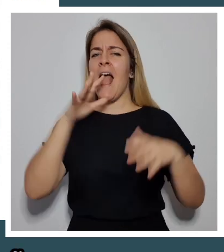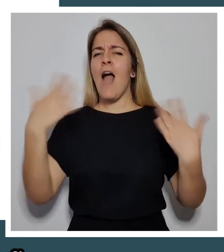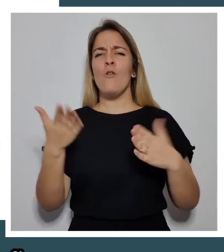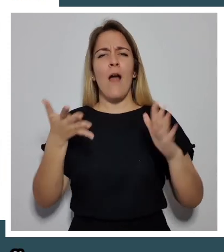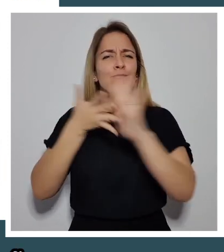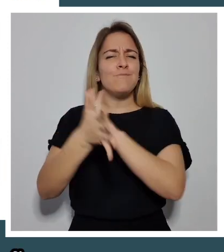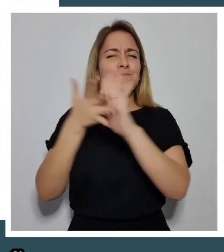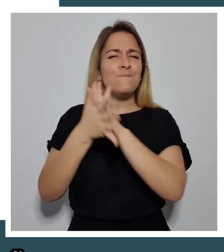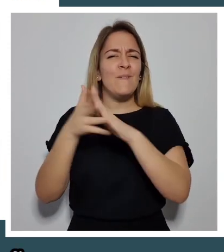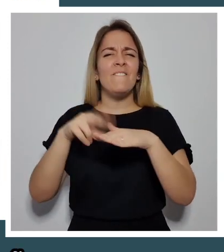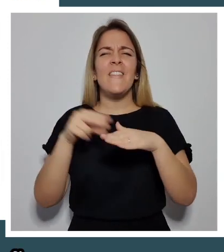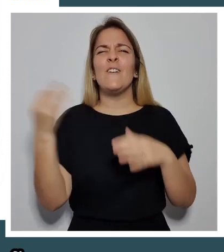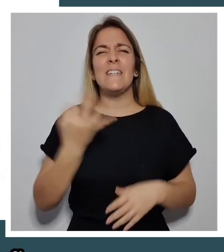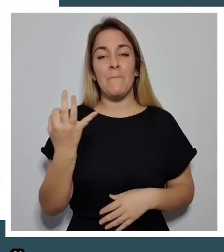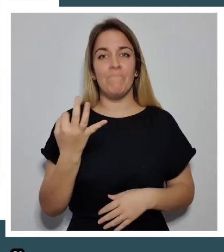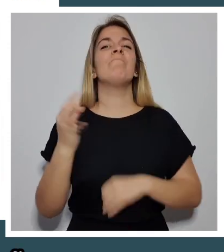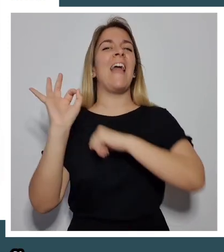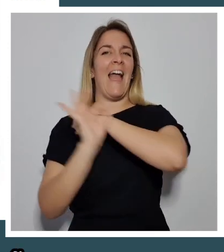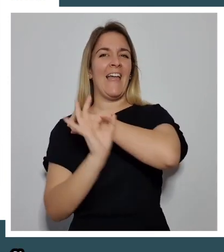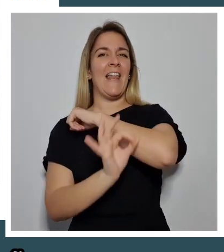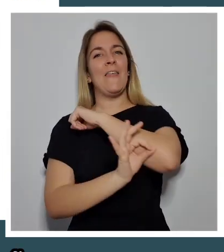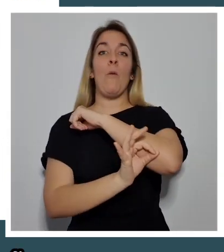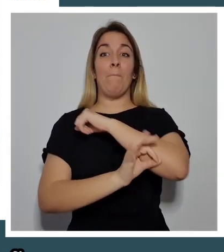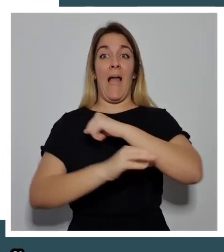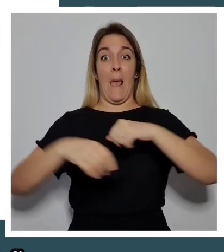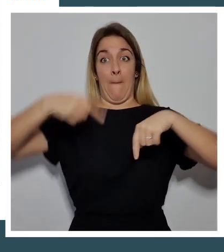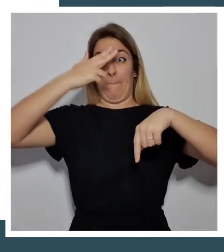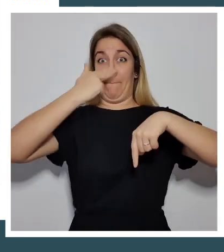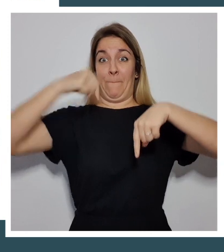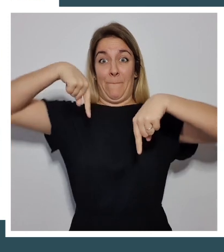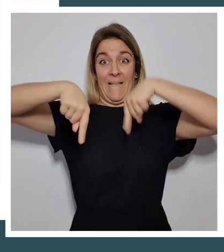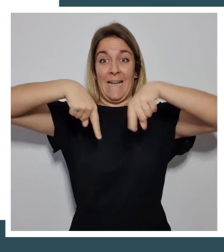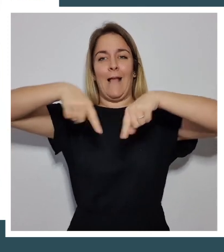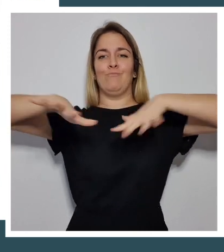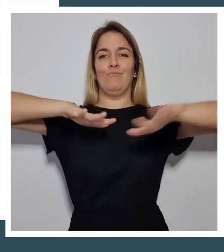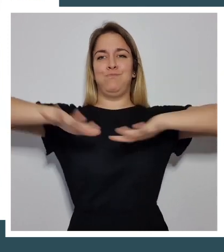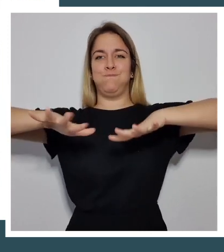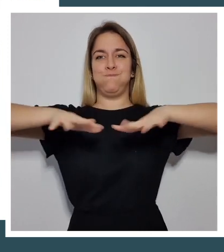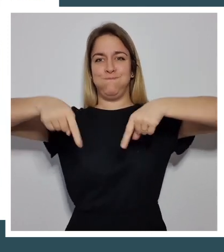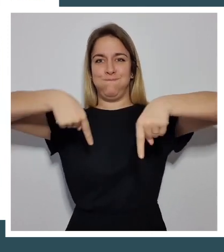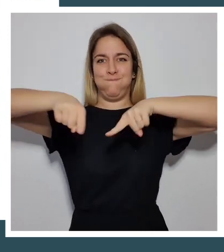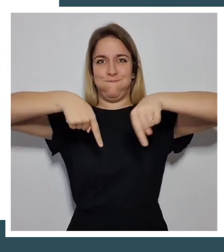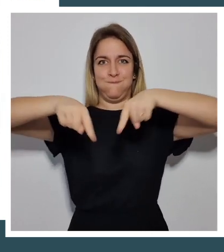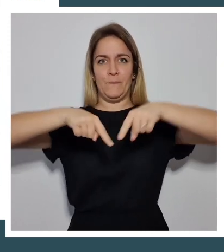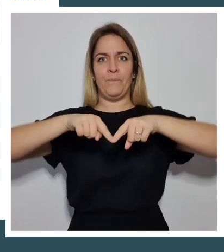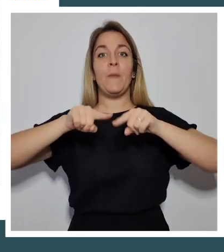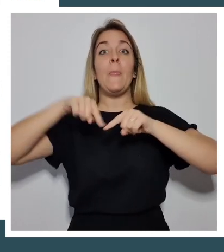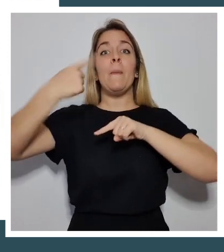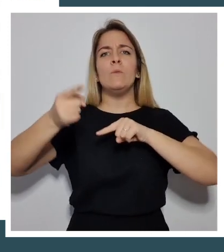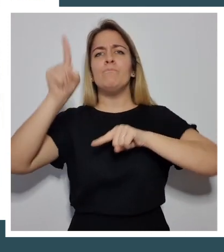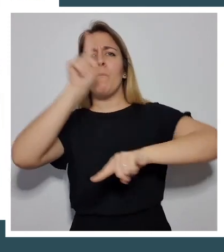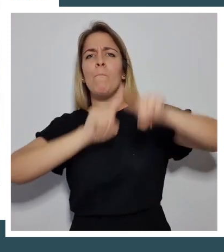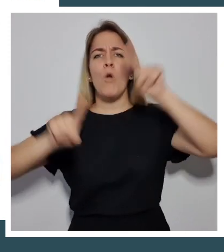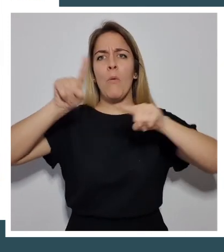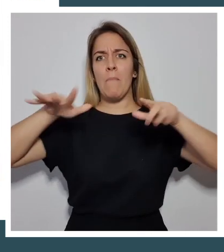para explicarles ejercicios para mover un poquito las piernas, todos ellos en sedestación para no tener ningún problema de pérdidas de